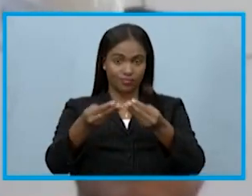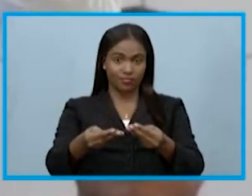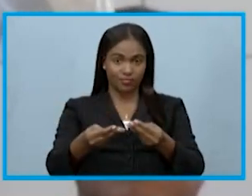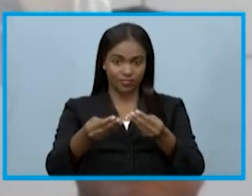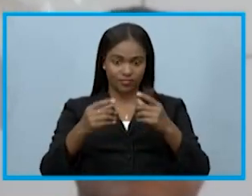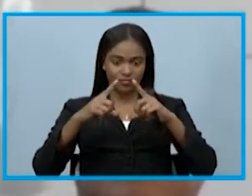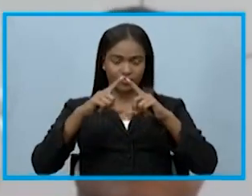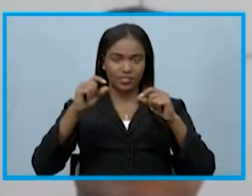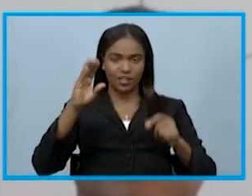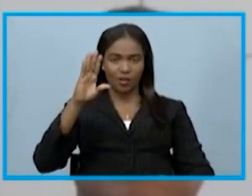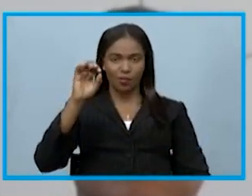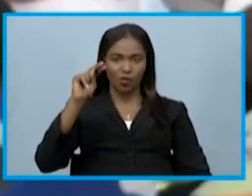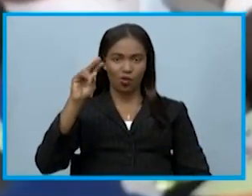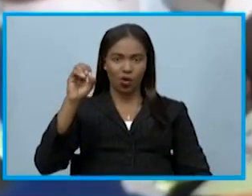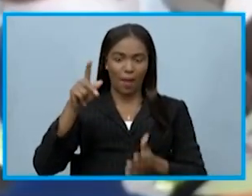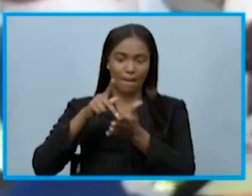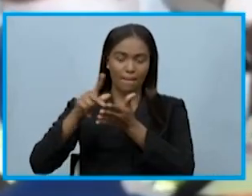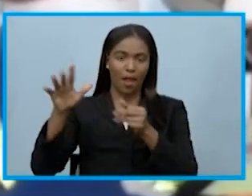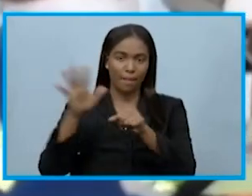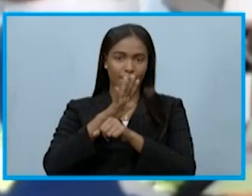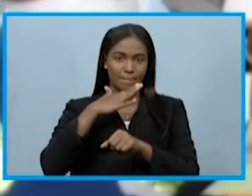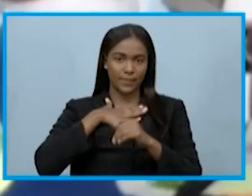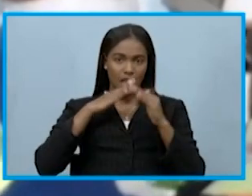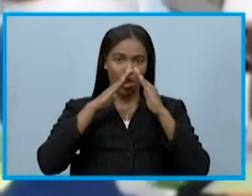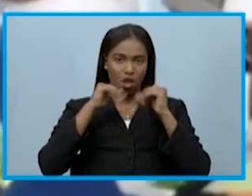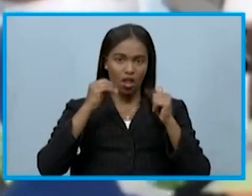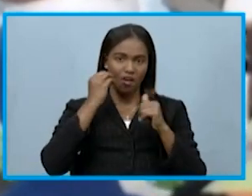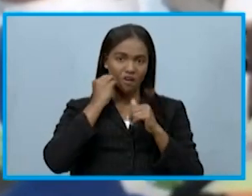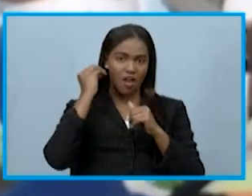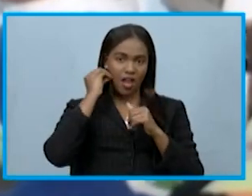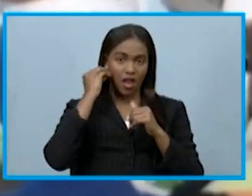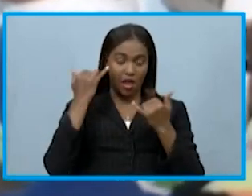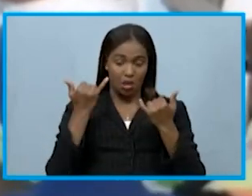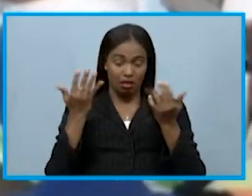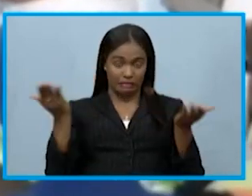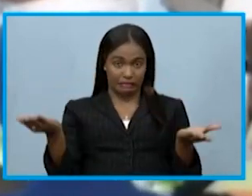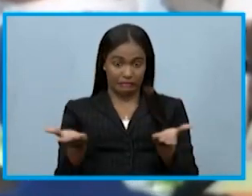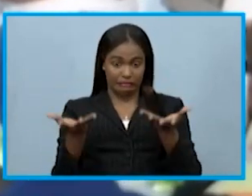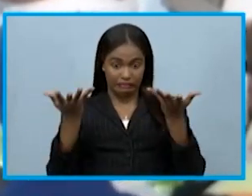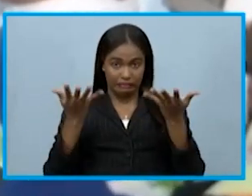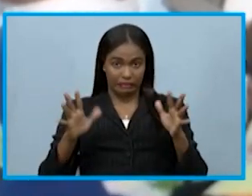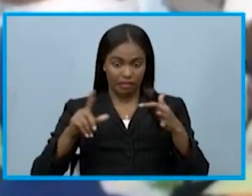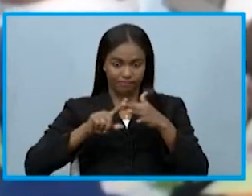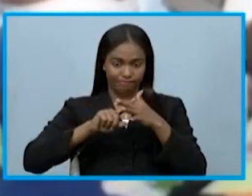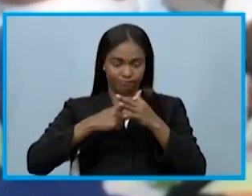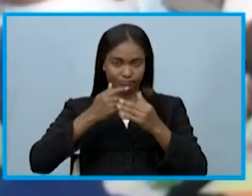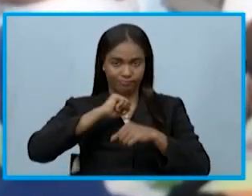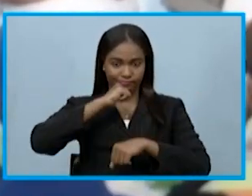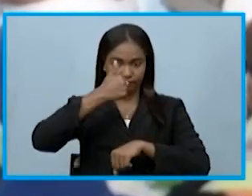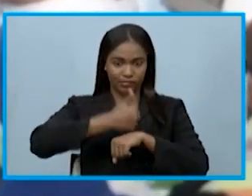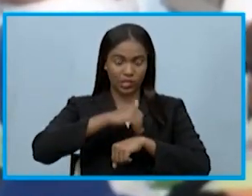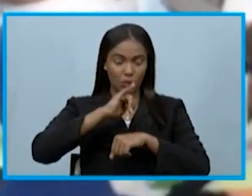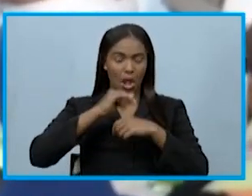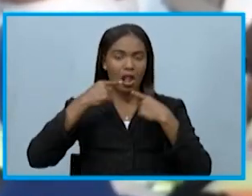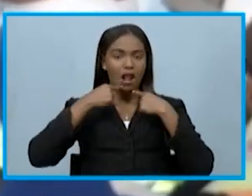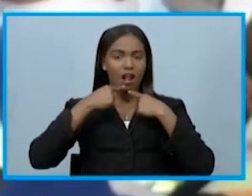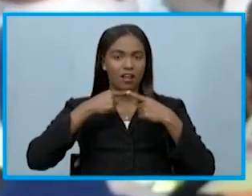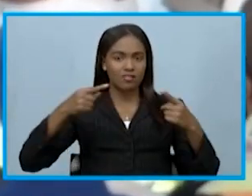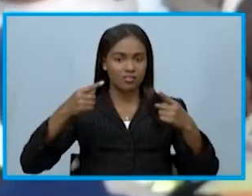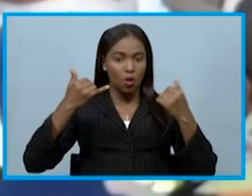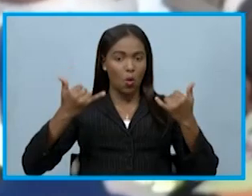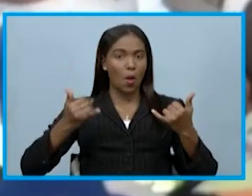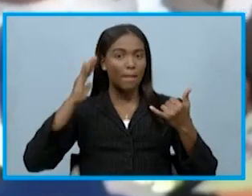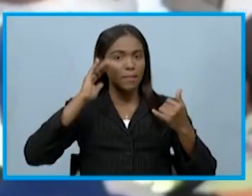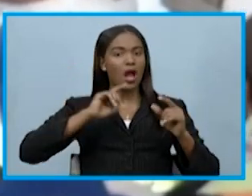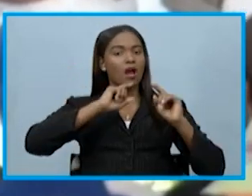este Bono Saldo Mi Hogar y hacerlo aquí el inicio y el anuncio de este Bono